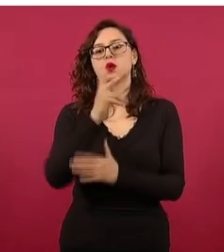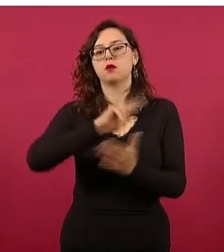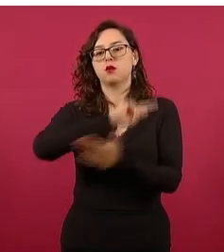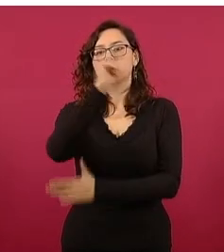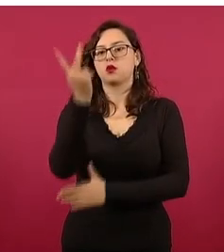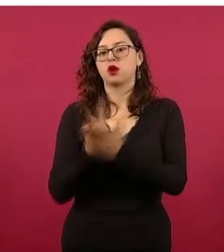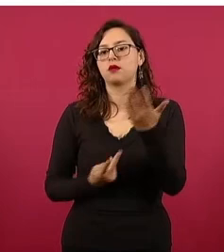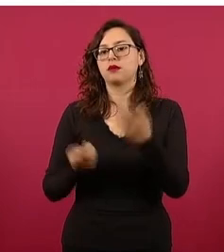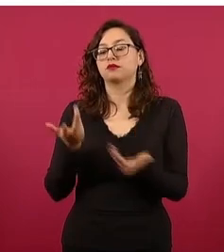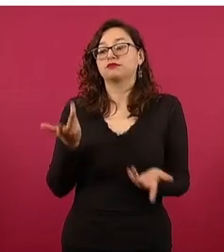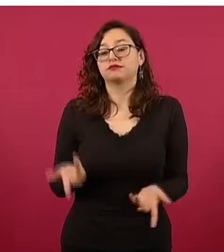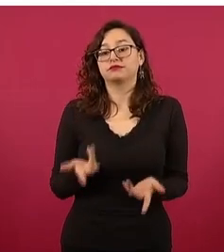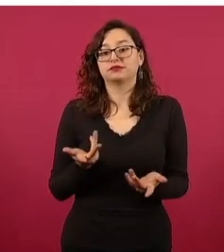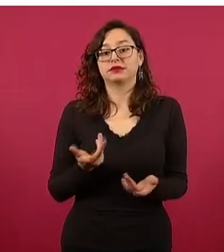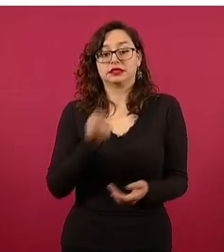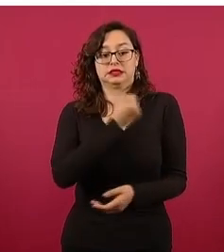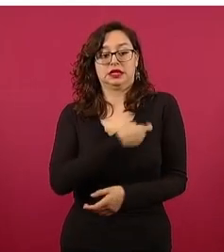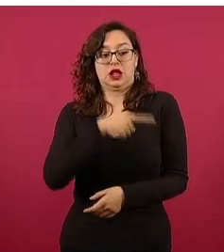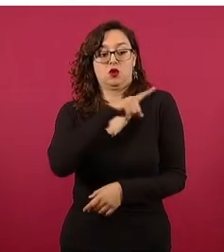y los que